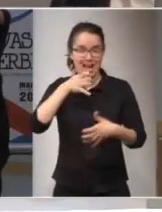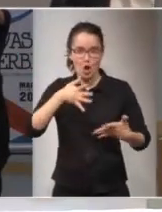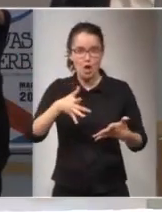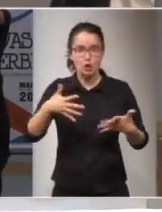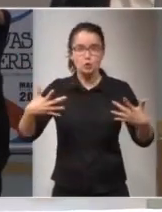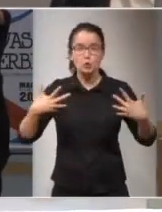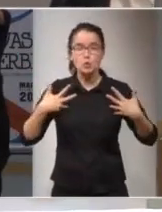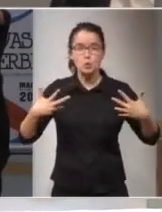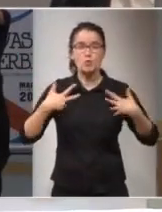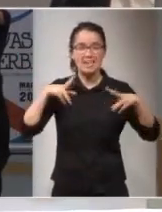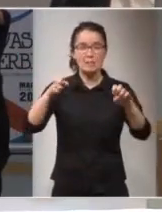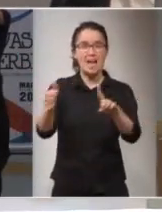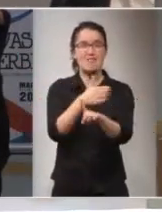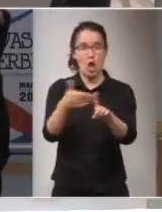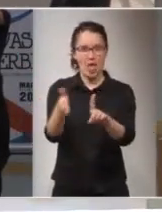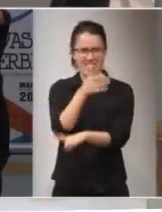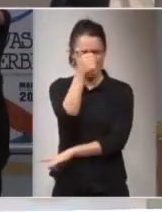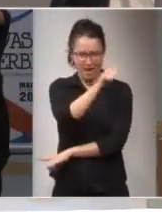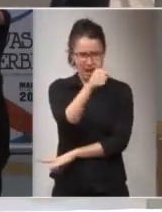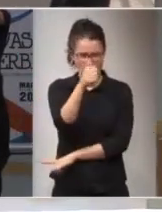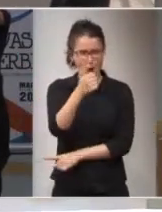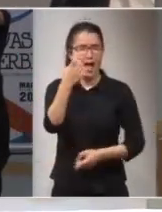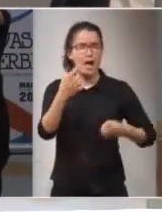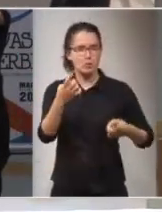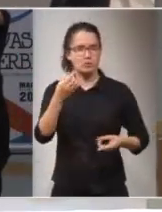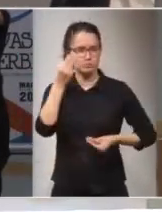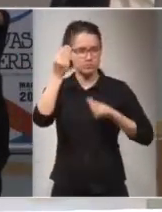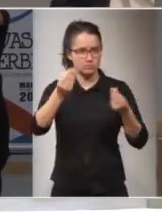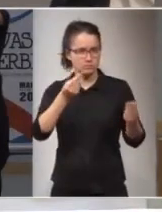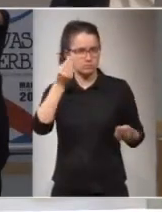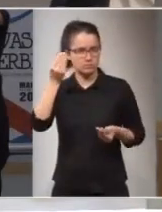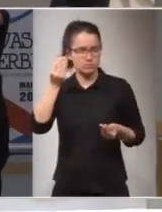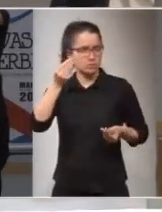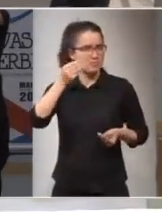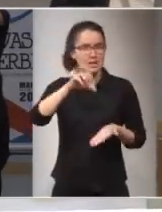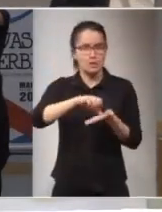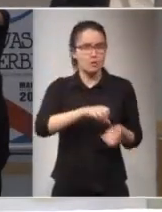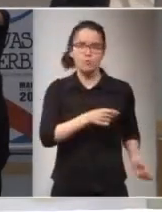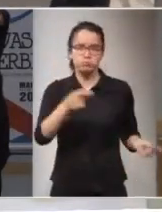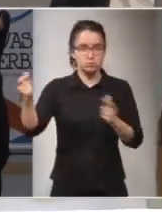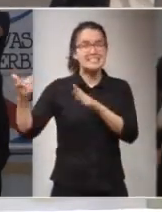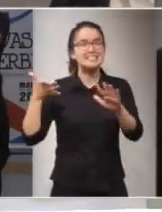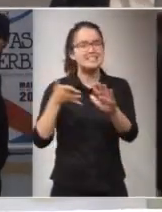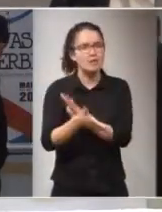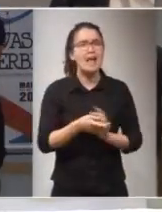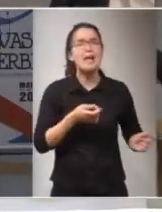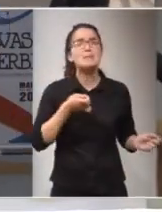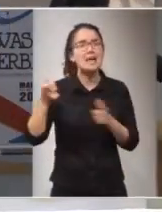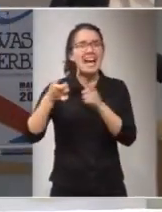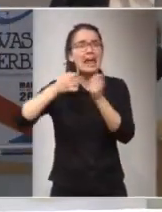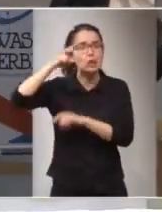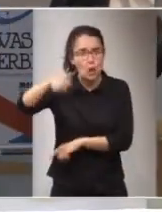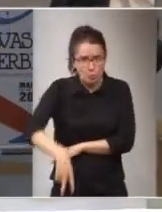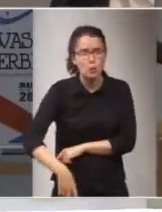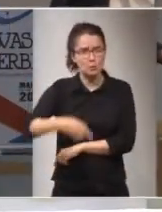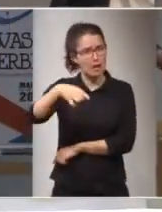sufriendo el tema de violencia de género hay algunas que deciden cambiar de ciudades por lo tanto también es inmigración